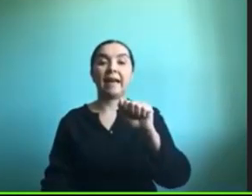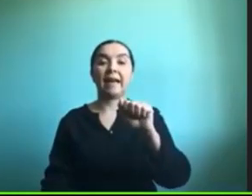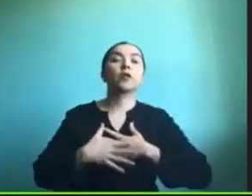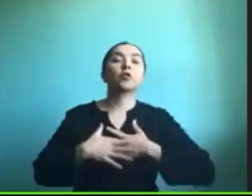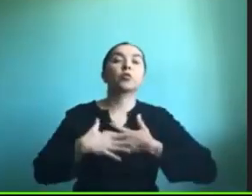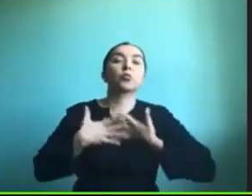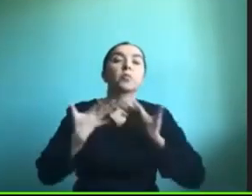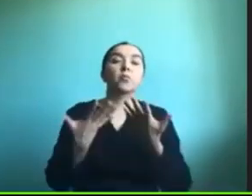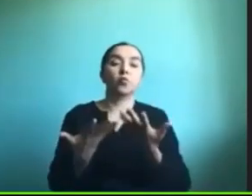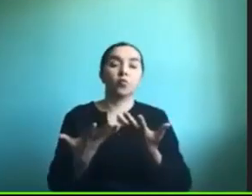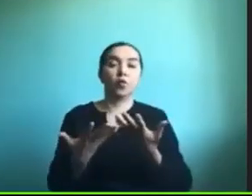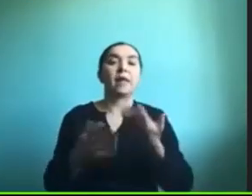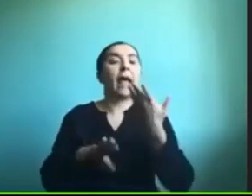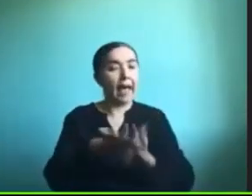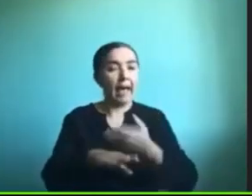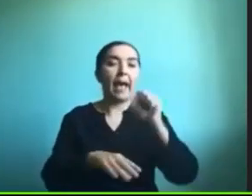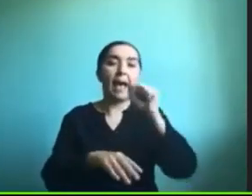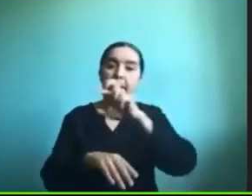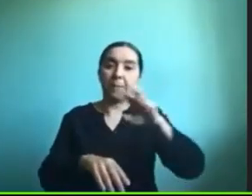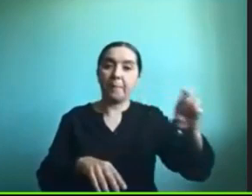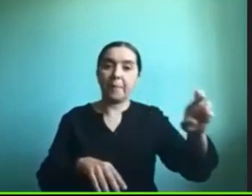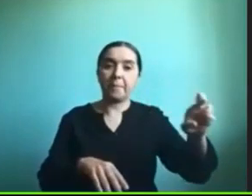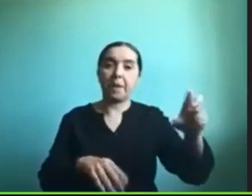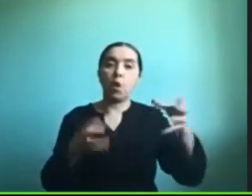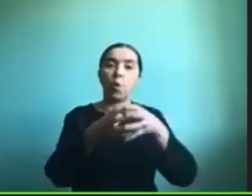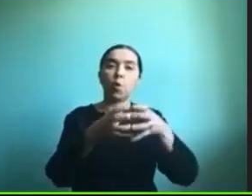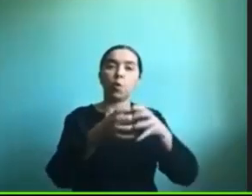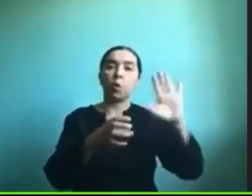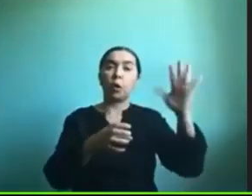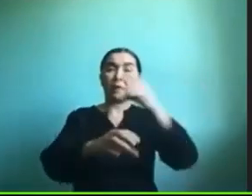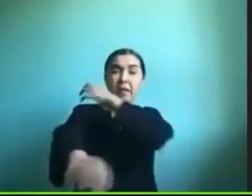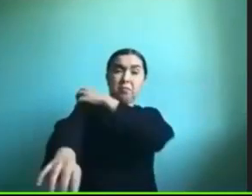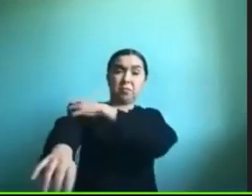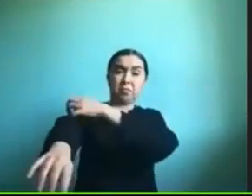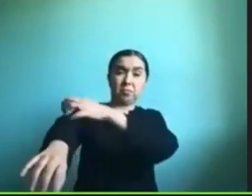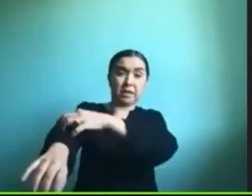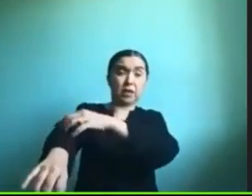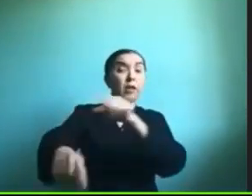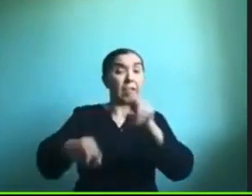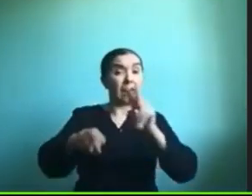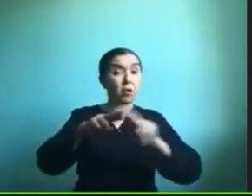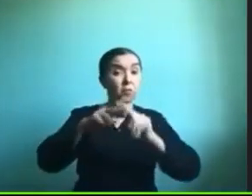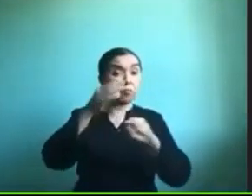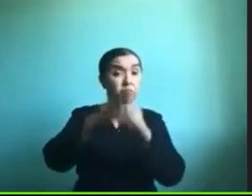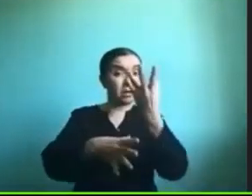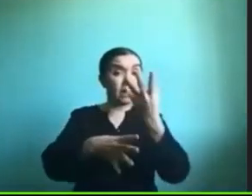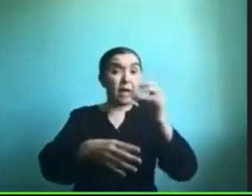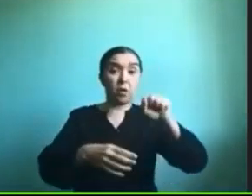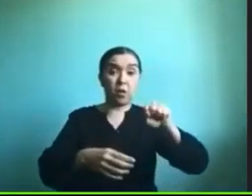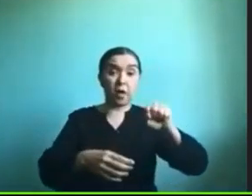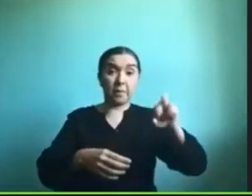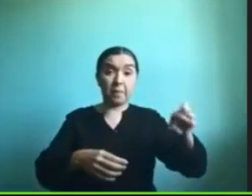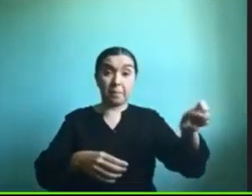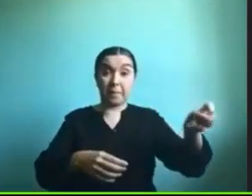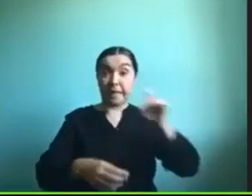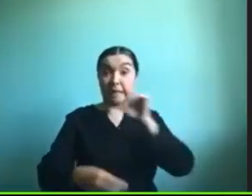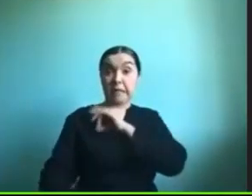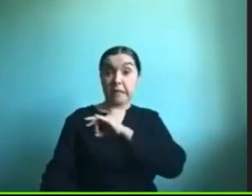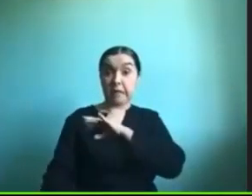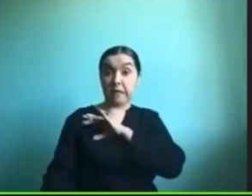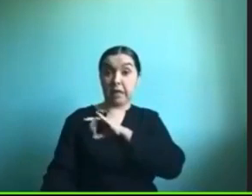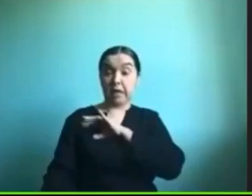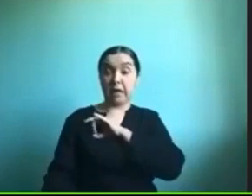que es de un grupo de la quinta región que crearon esta aplicación así que también un desarrollo chileno que trabaja